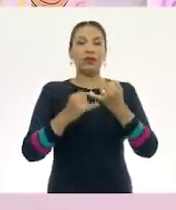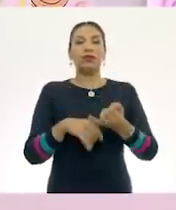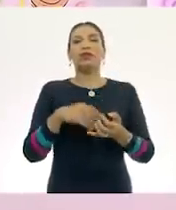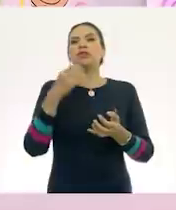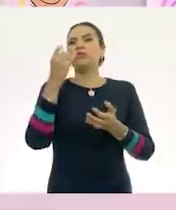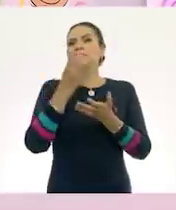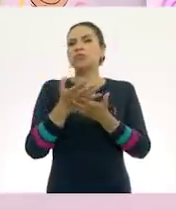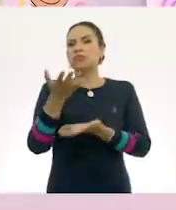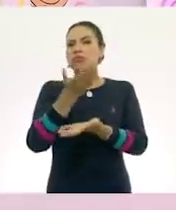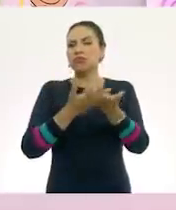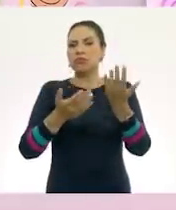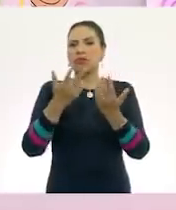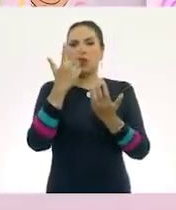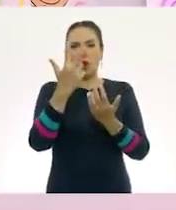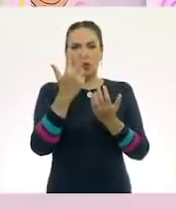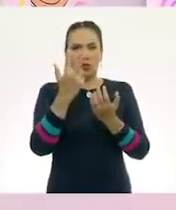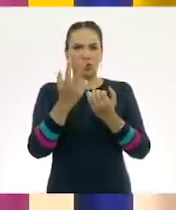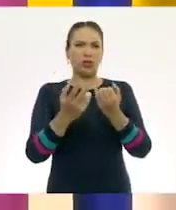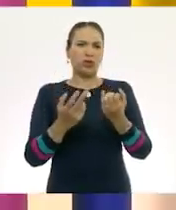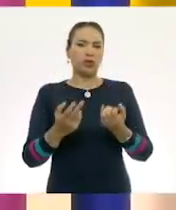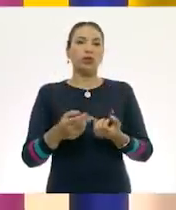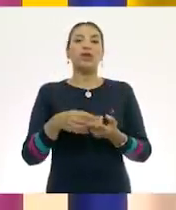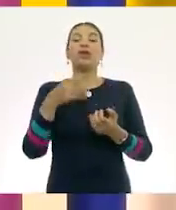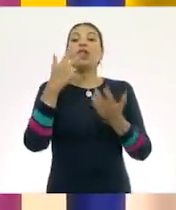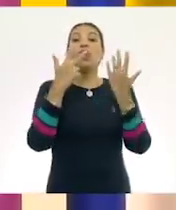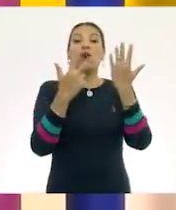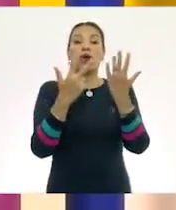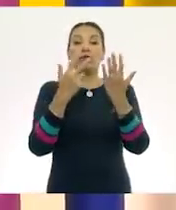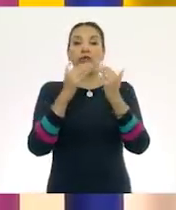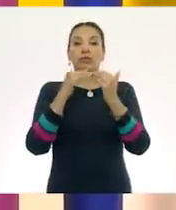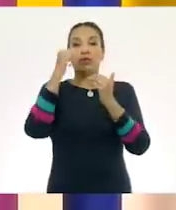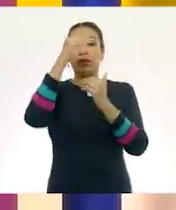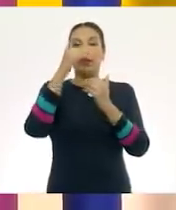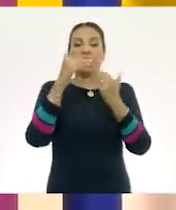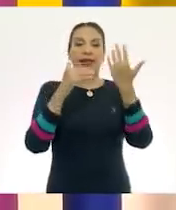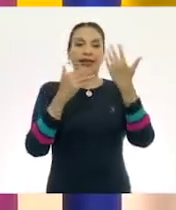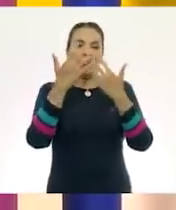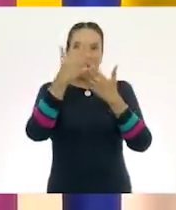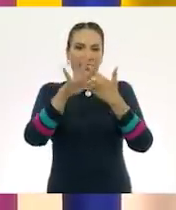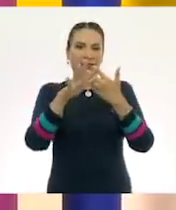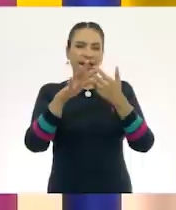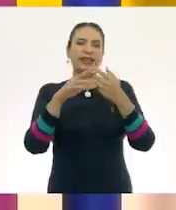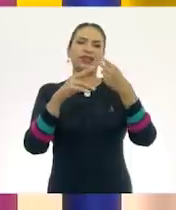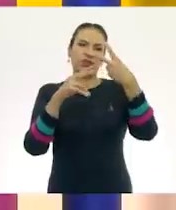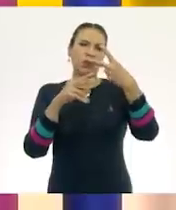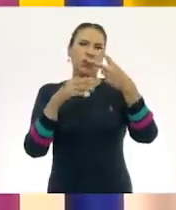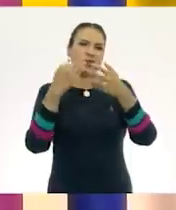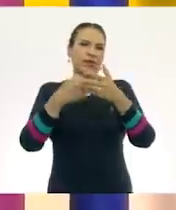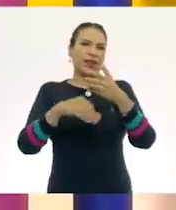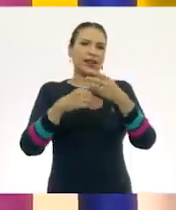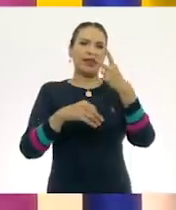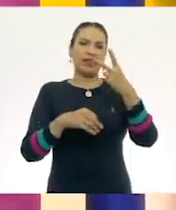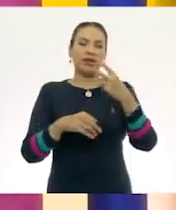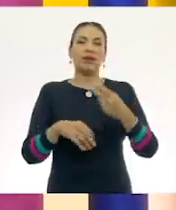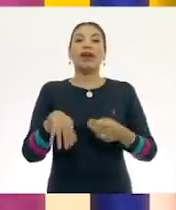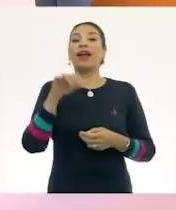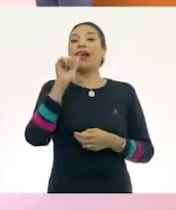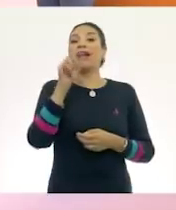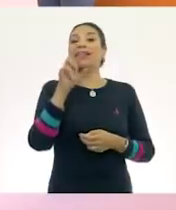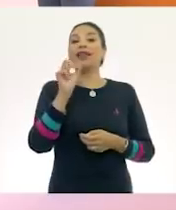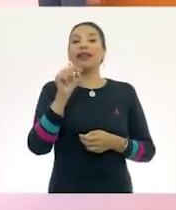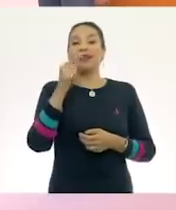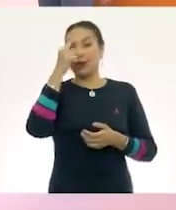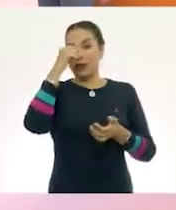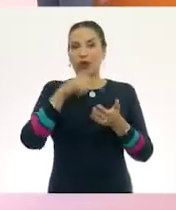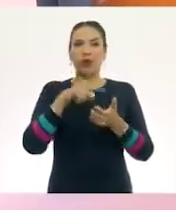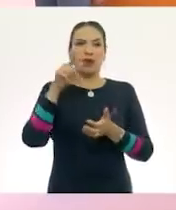solo compartes ocho, de ocho para diez, faltan dos. Andrés, creo